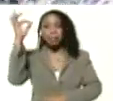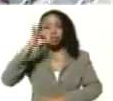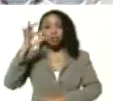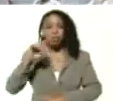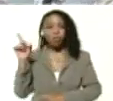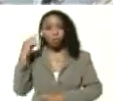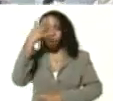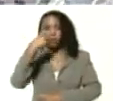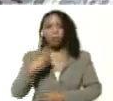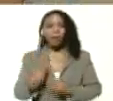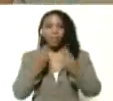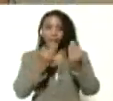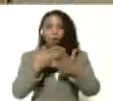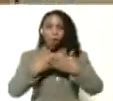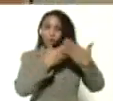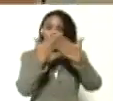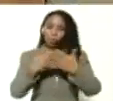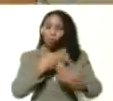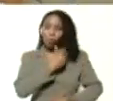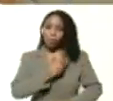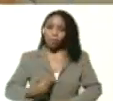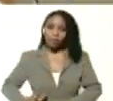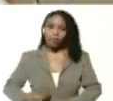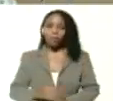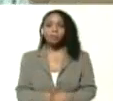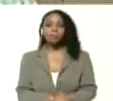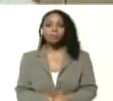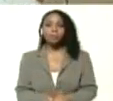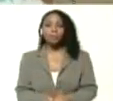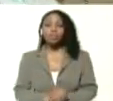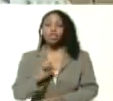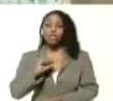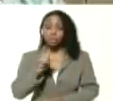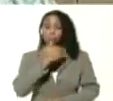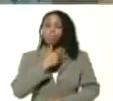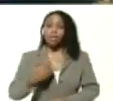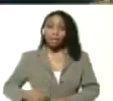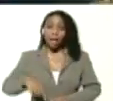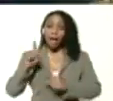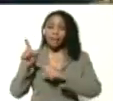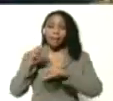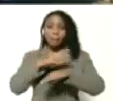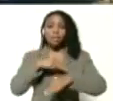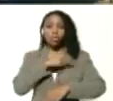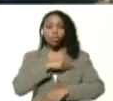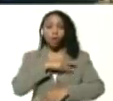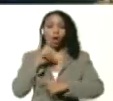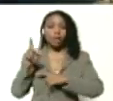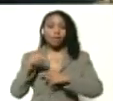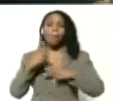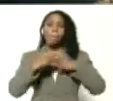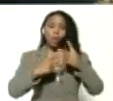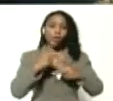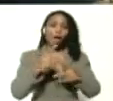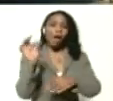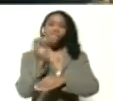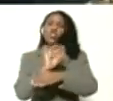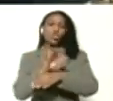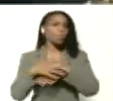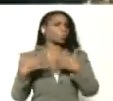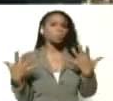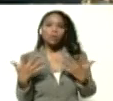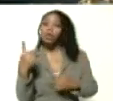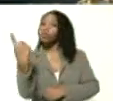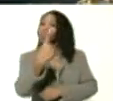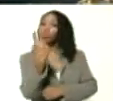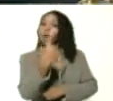para garantizar sus estudios señor presidente sí señor presidente y es que además la misión Sucre es productiva pues en función de que no